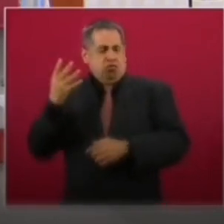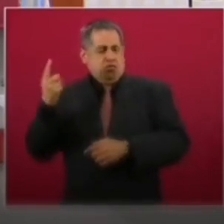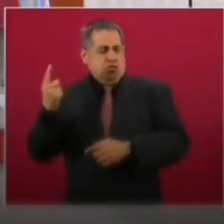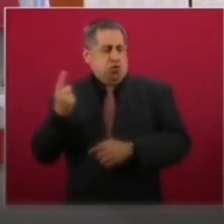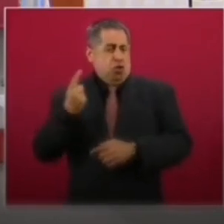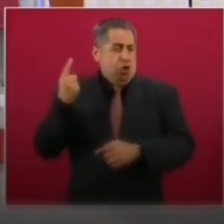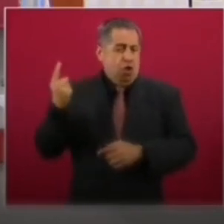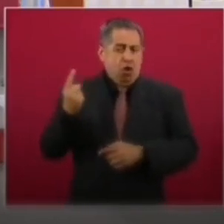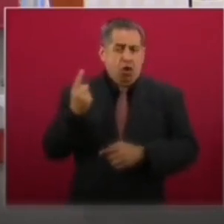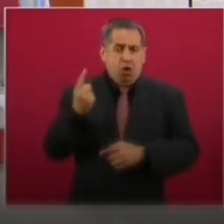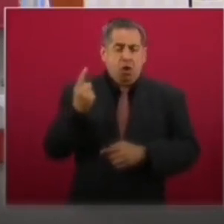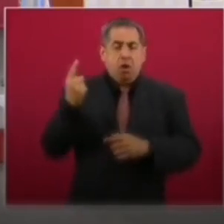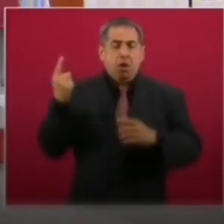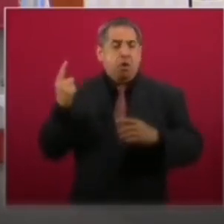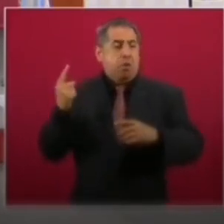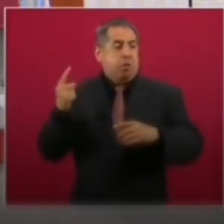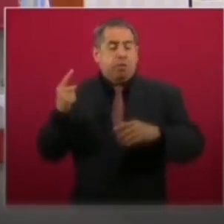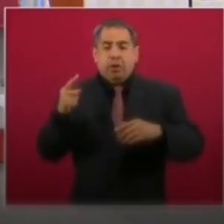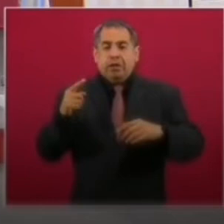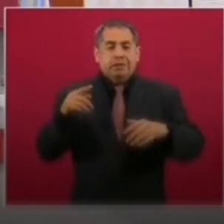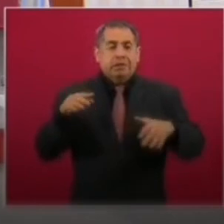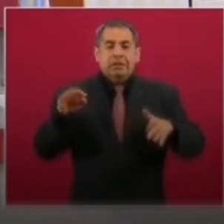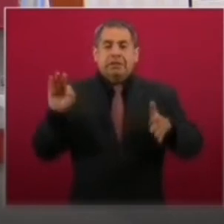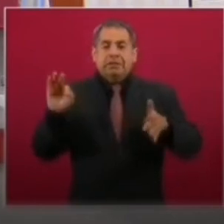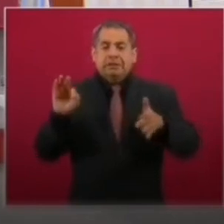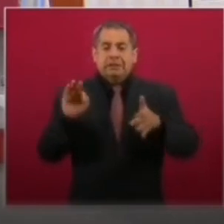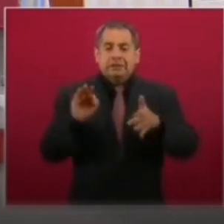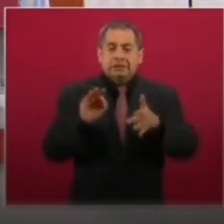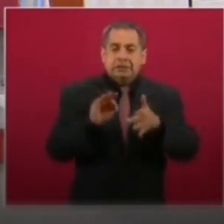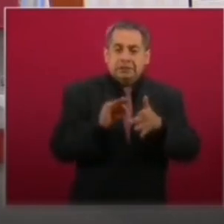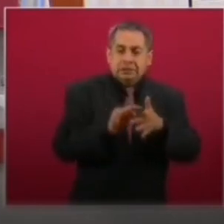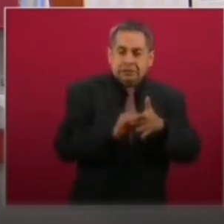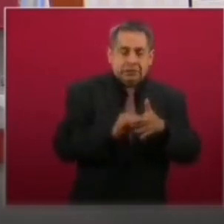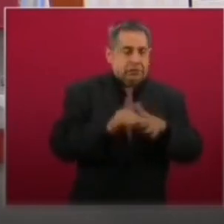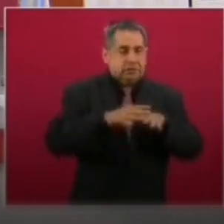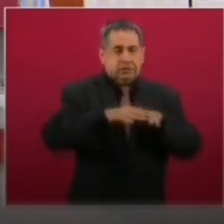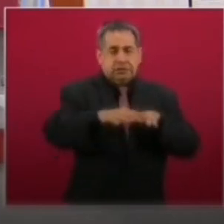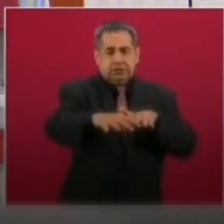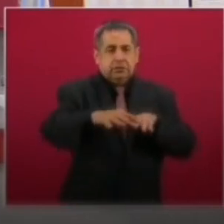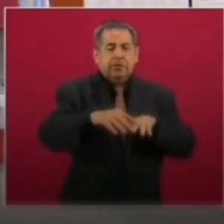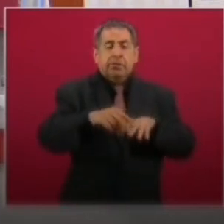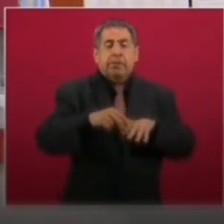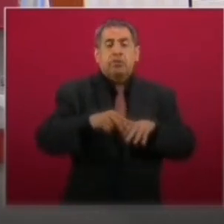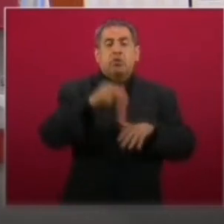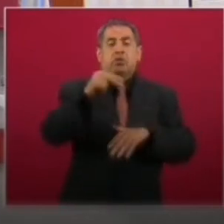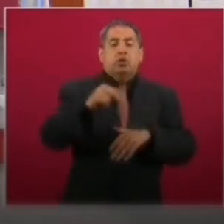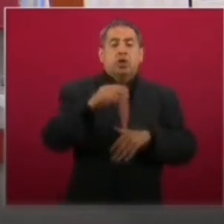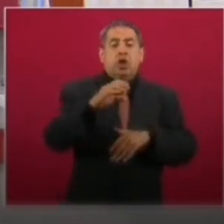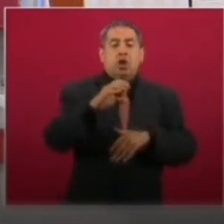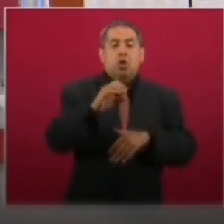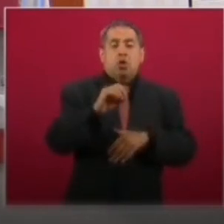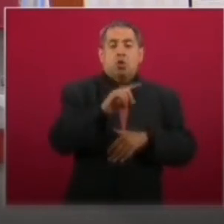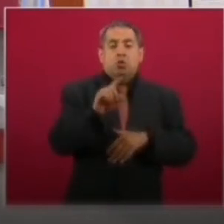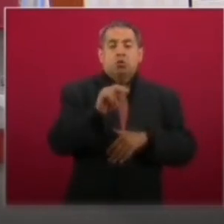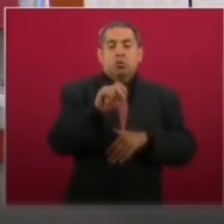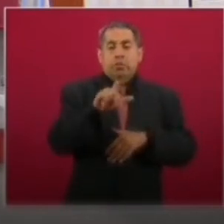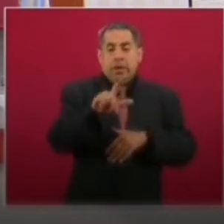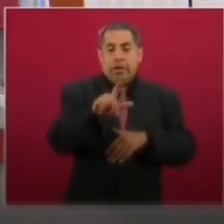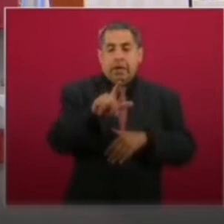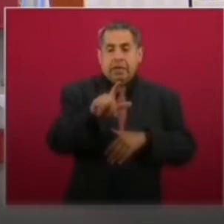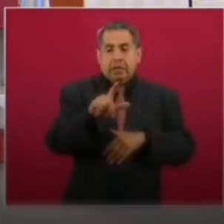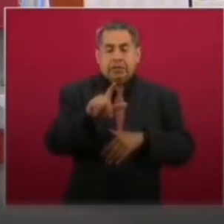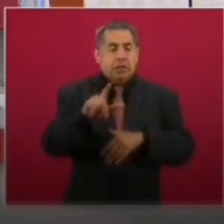empezó a tocar las costas incidiendo al norte de Isla Cozumel y